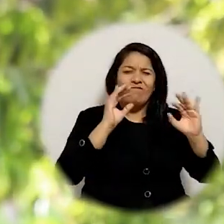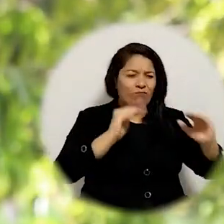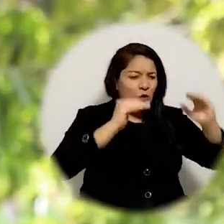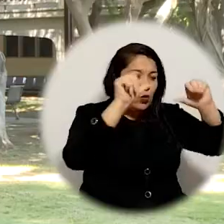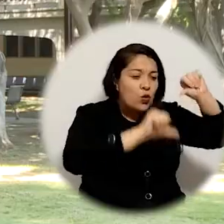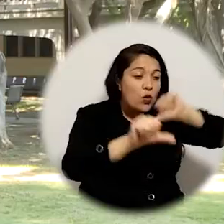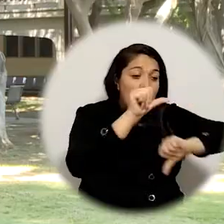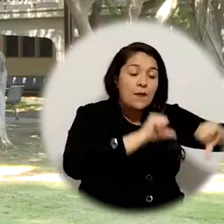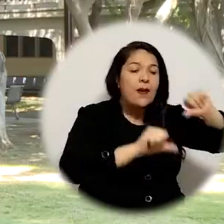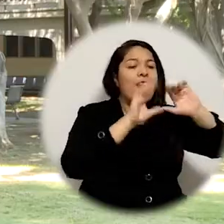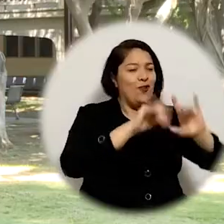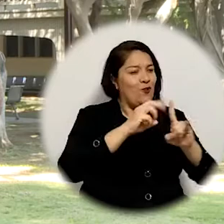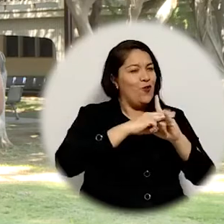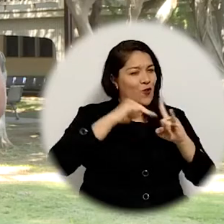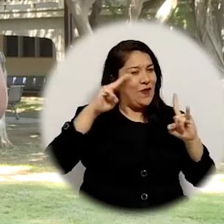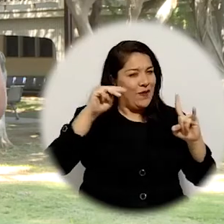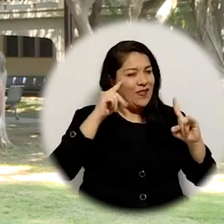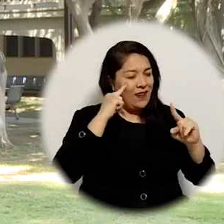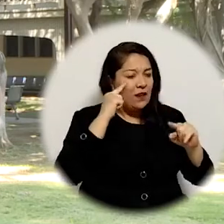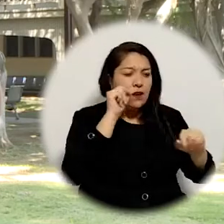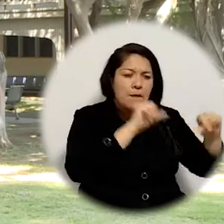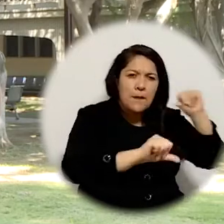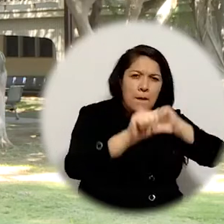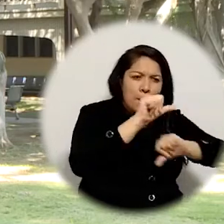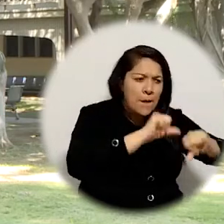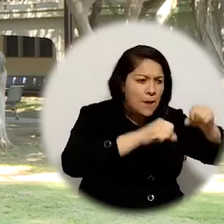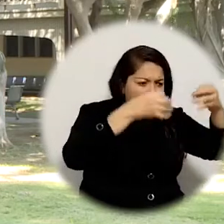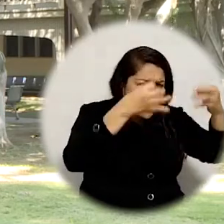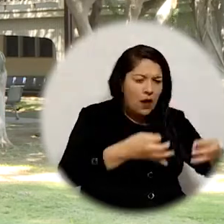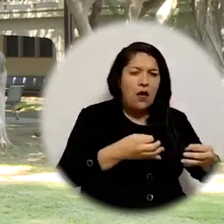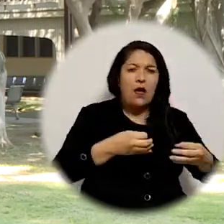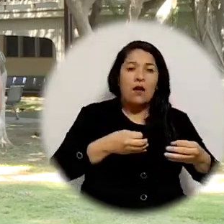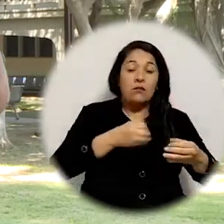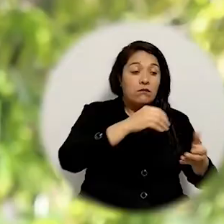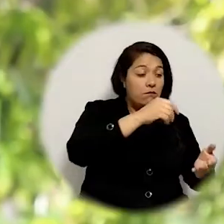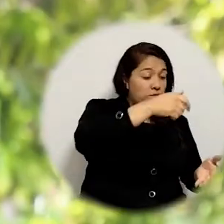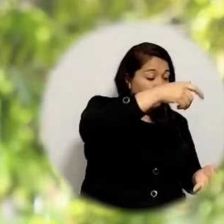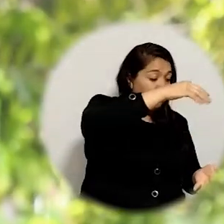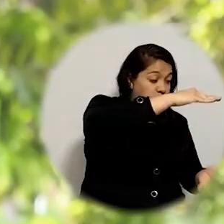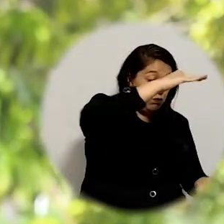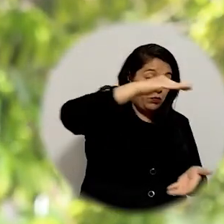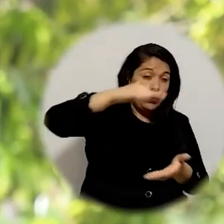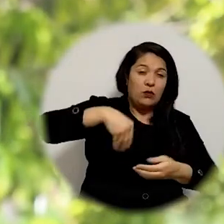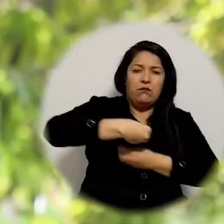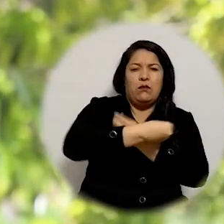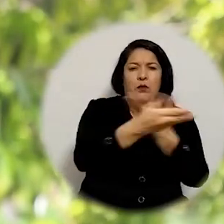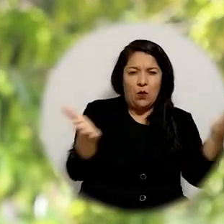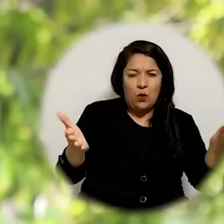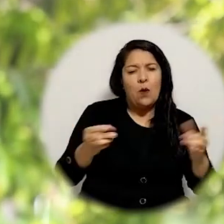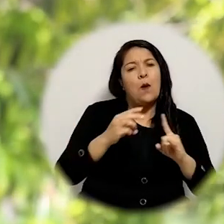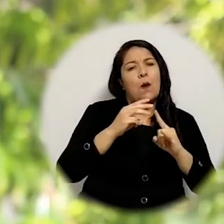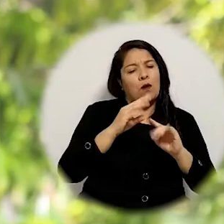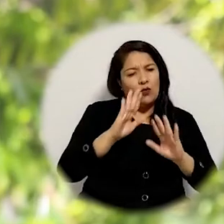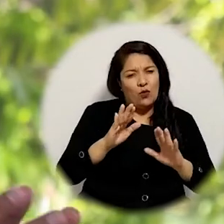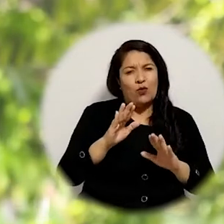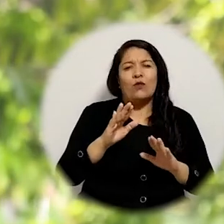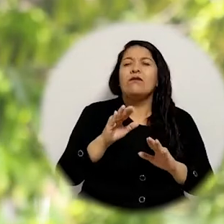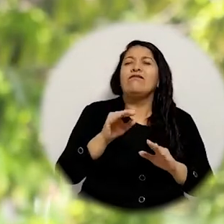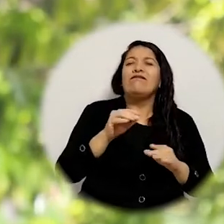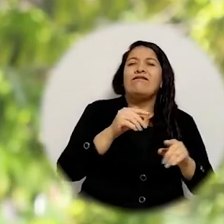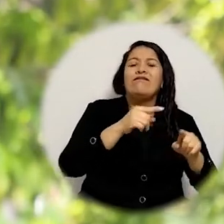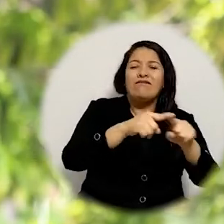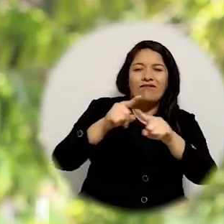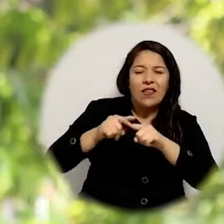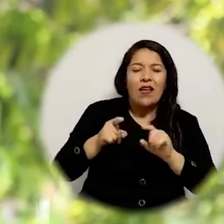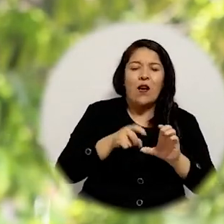experto en el laboratorio de química de esta casa de estudios superiores los cuales serán distribuidos en el Magdalena y la Guajira para beneficio